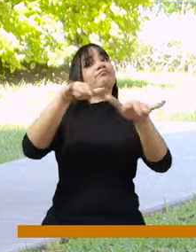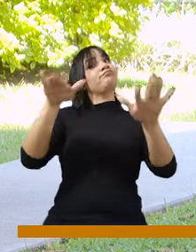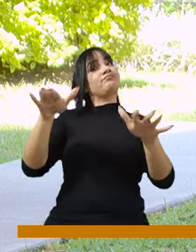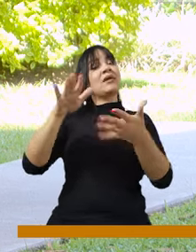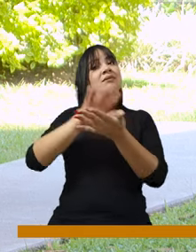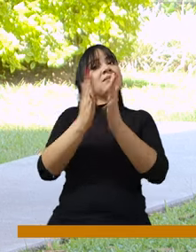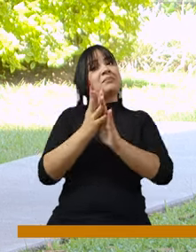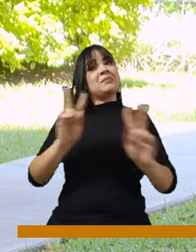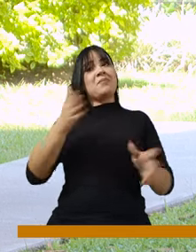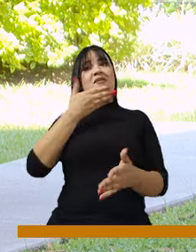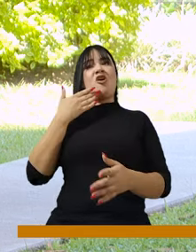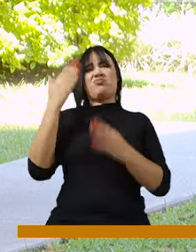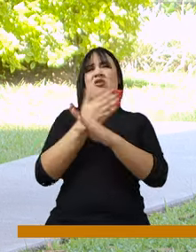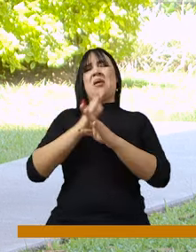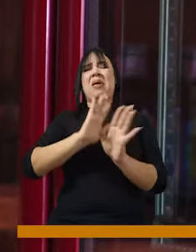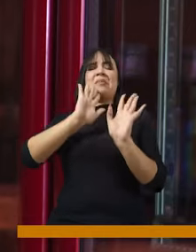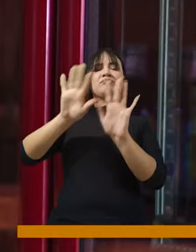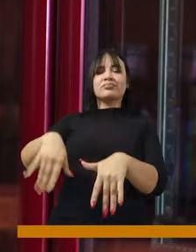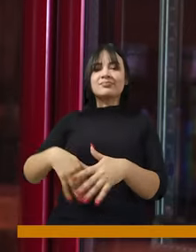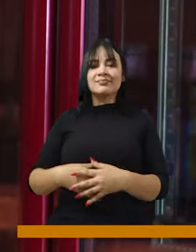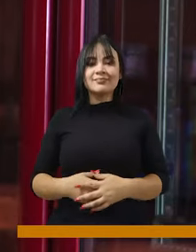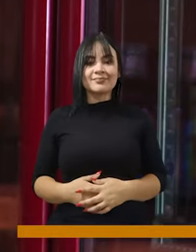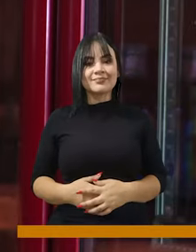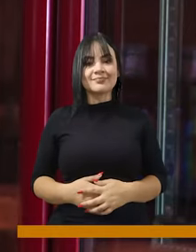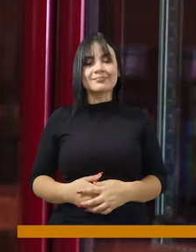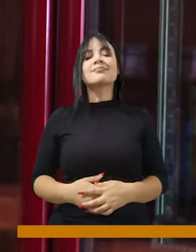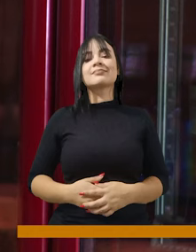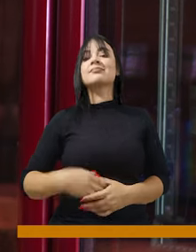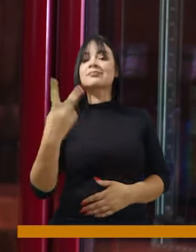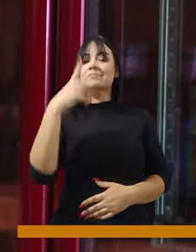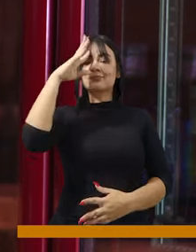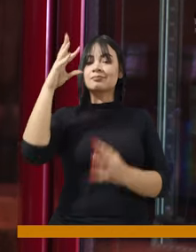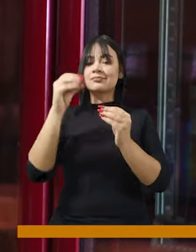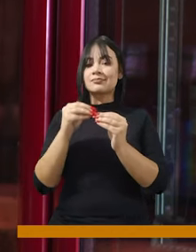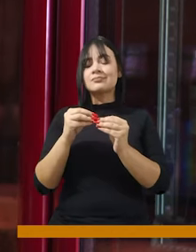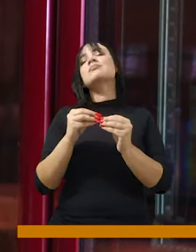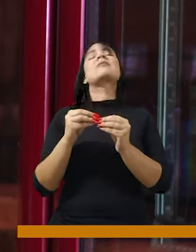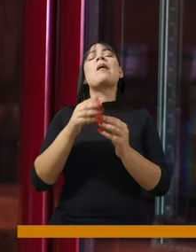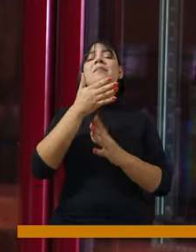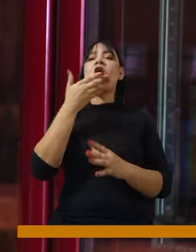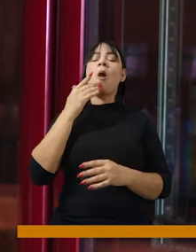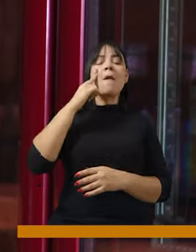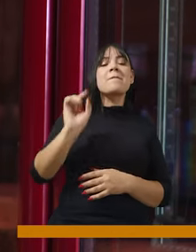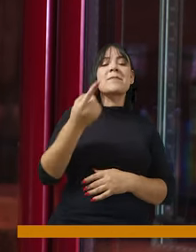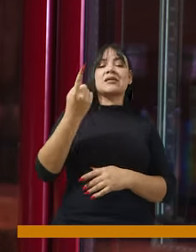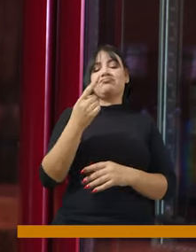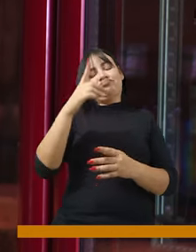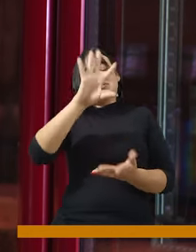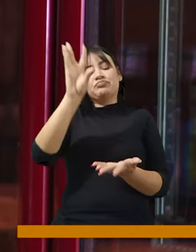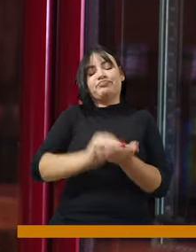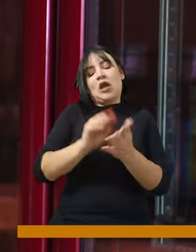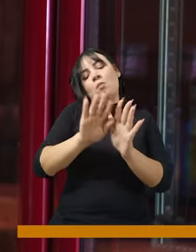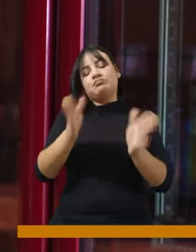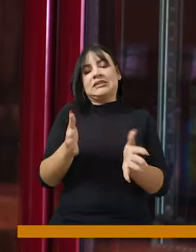convivencia es mejor que los problemas. Llegamos a la conclusión de poder crear la primera mesa de trabajo para todos los comerciantes